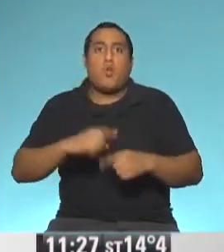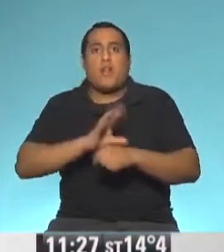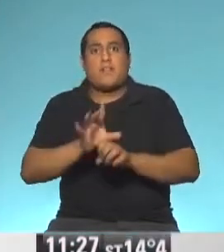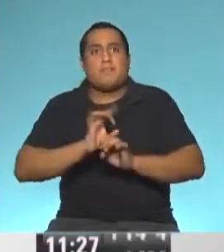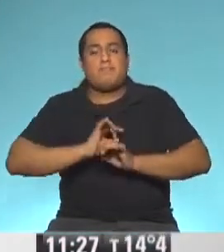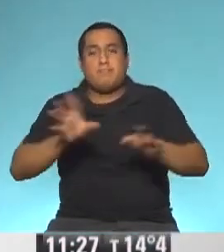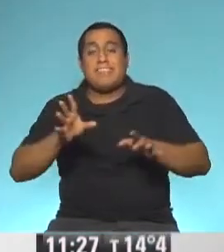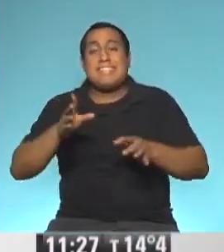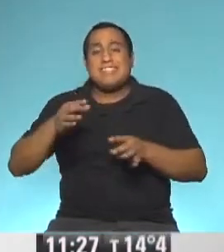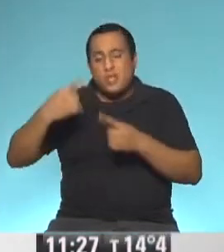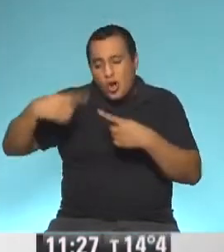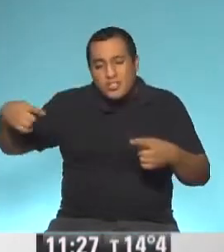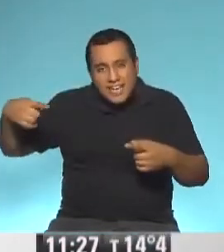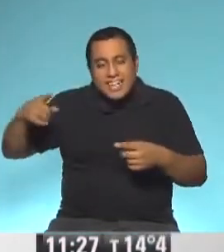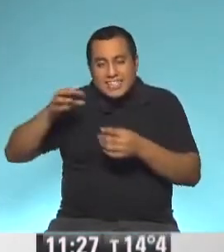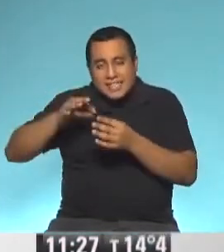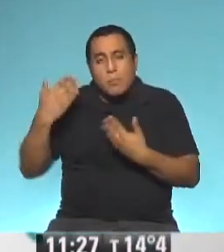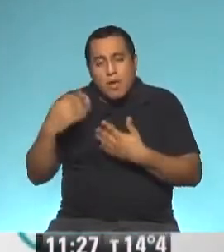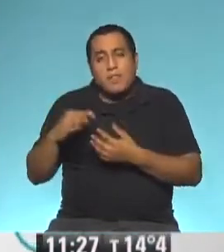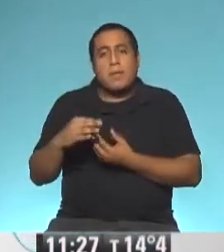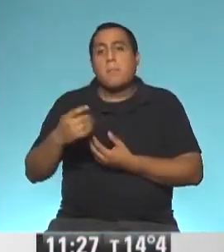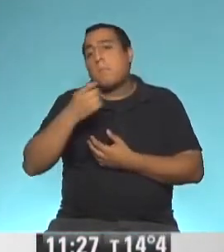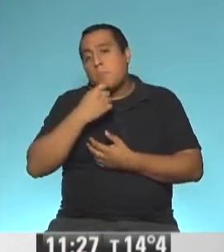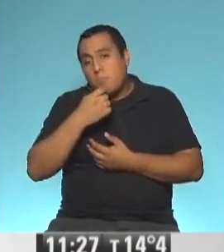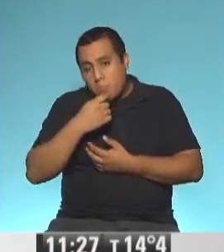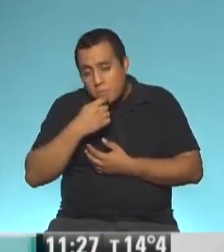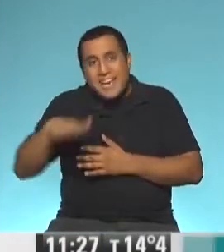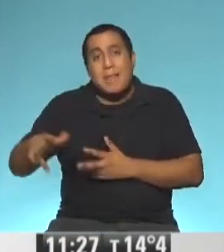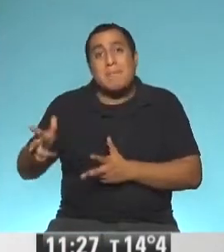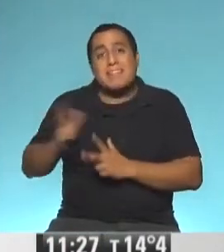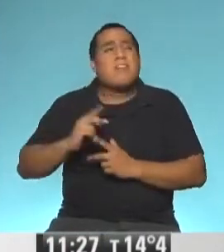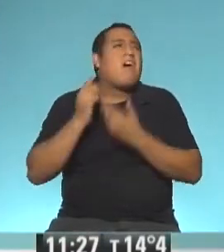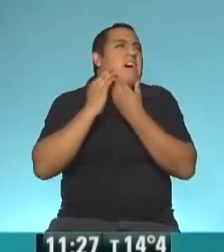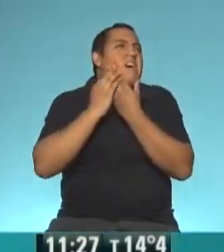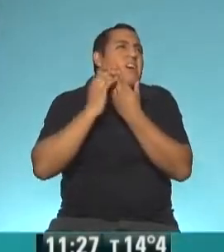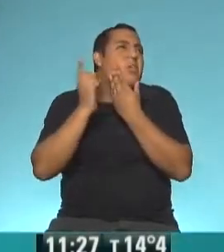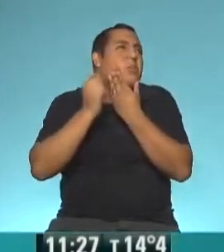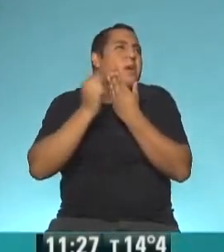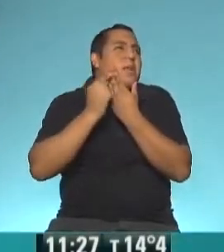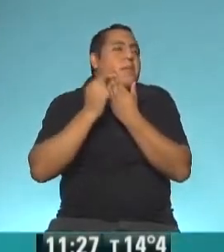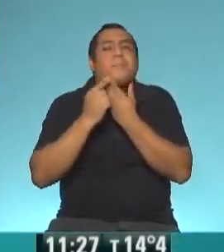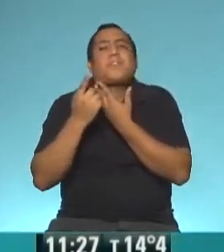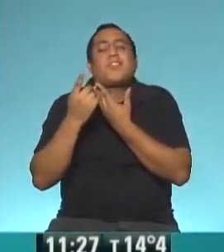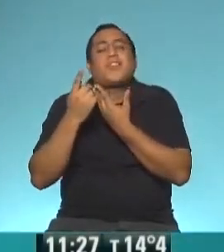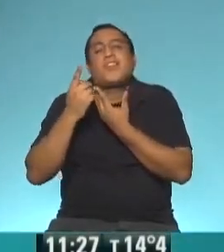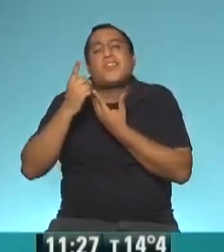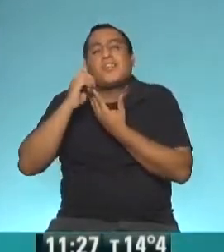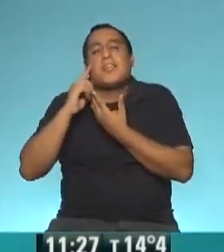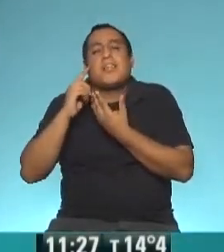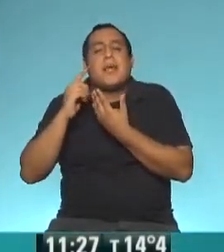elementos que podemos incorporar cuando, por ejemplo, nos dicen los más chiquitos, me duele la muela. ellos no saben distinguir